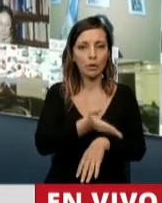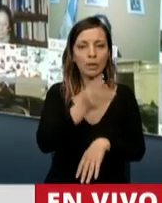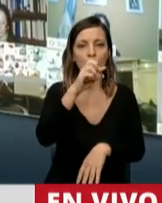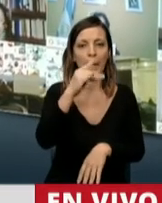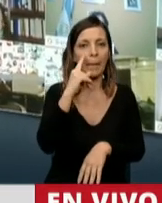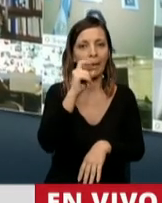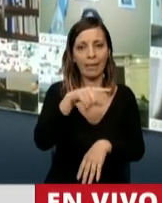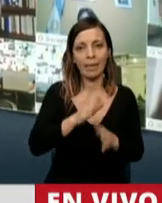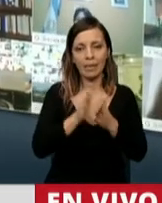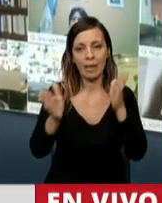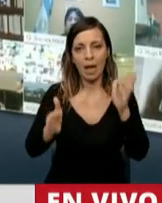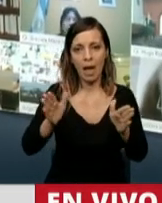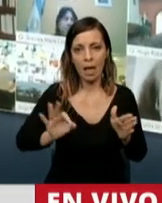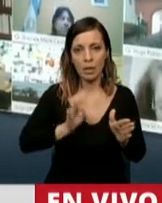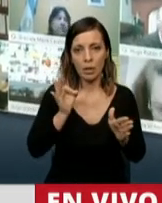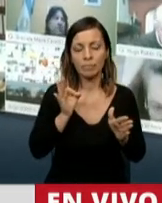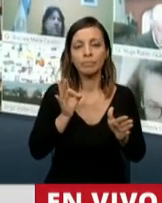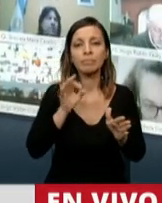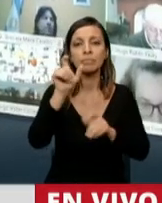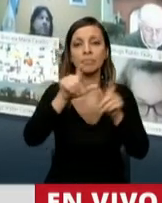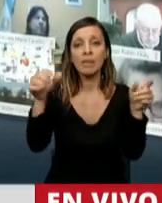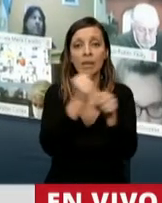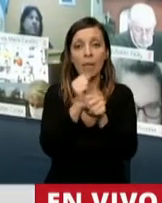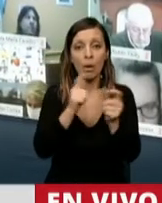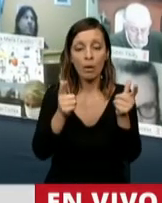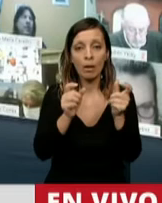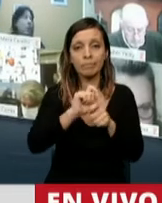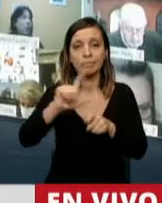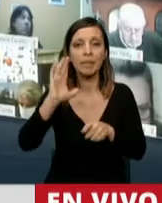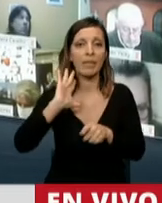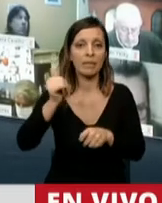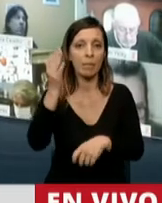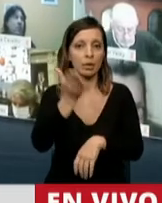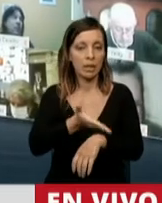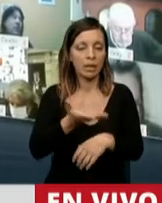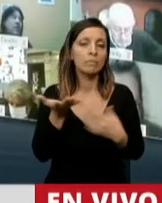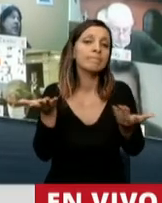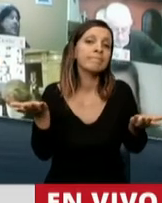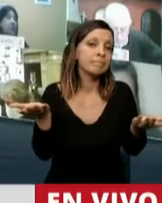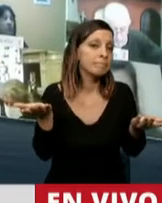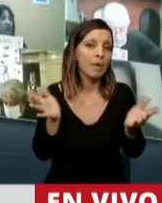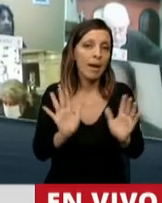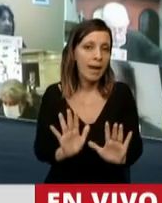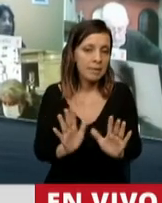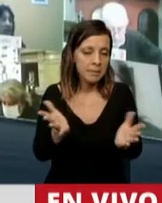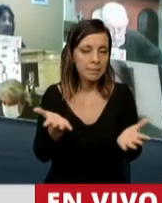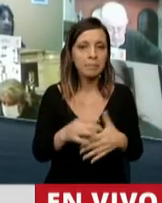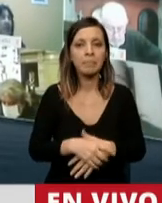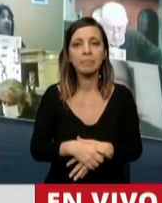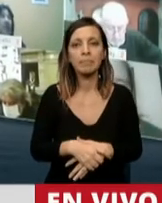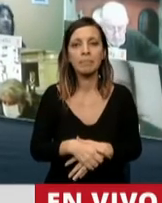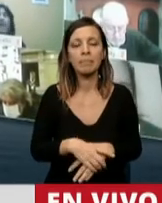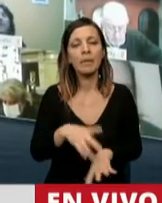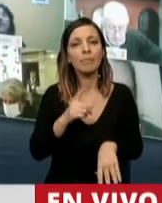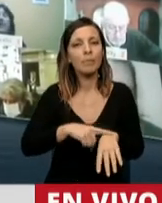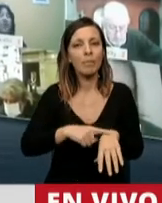PBI en este año. El desempleo al 16%. Pero por supuesto que cuando a todos